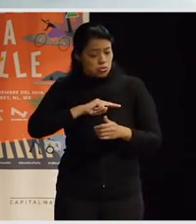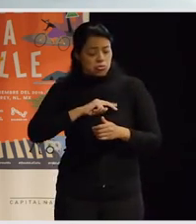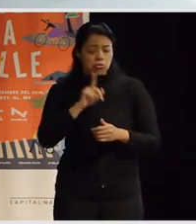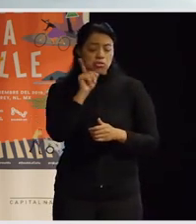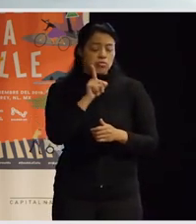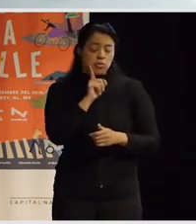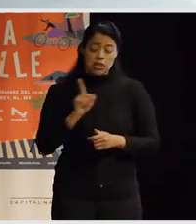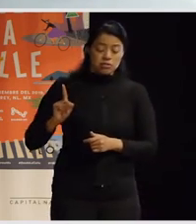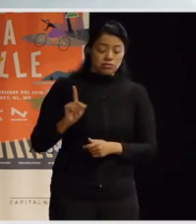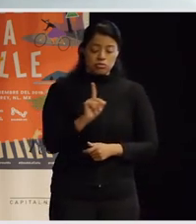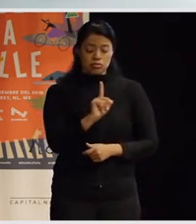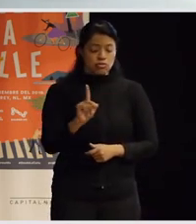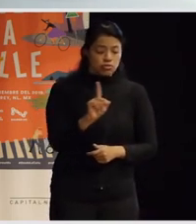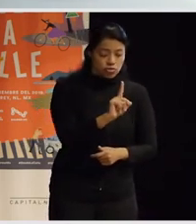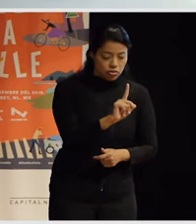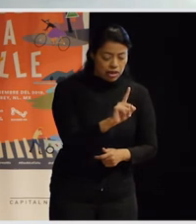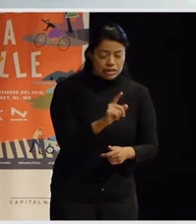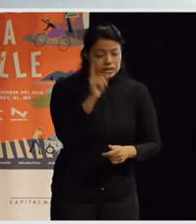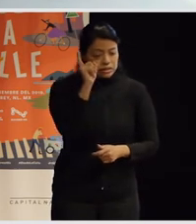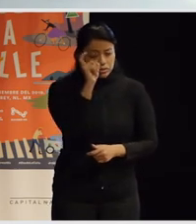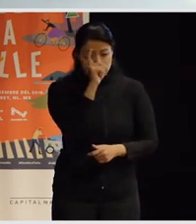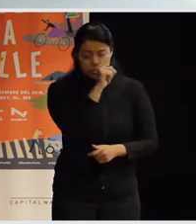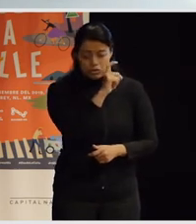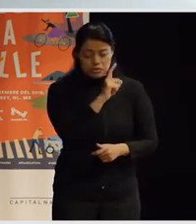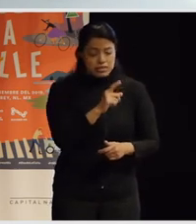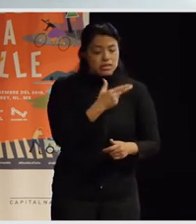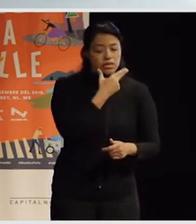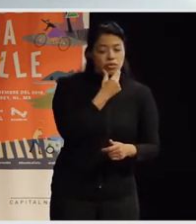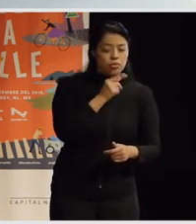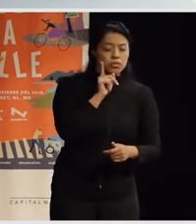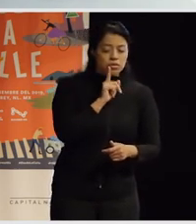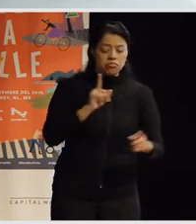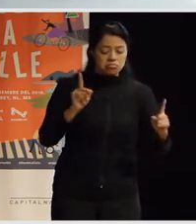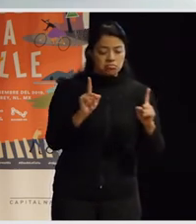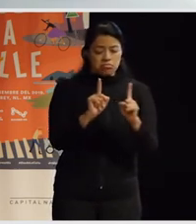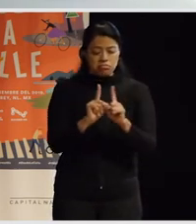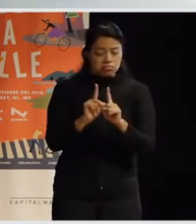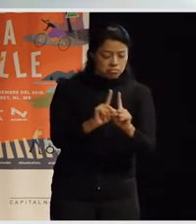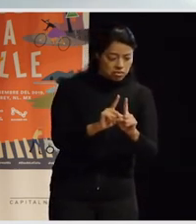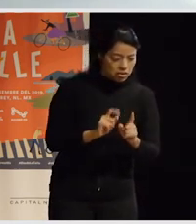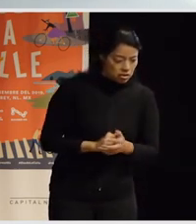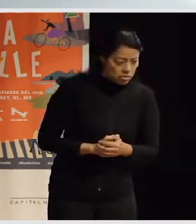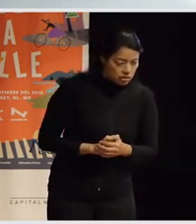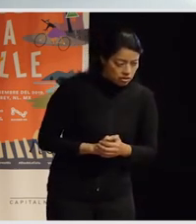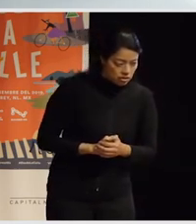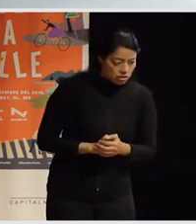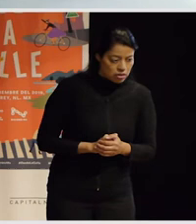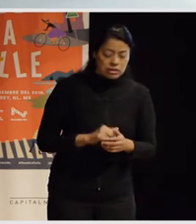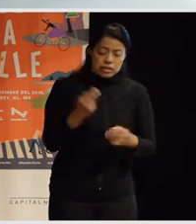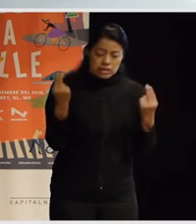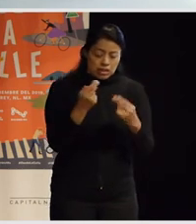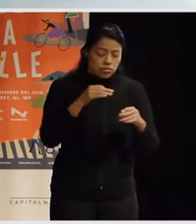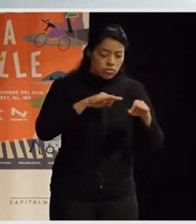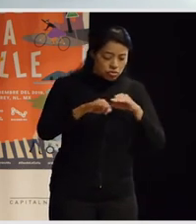muy difícil que podamos llegar a tener relaciones entre hombres y mujeres bien tratantes ¿no? yo creo que los hombres también tenéis que trabajar